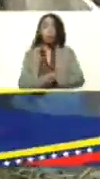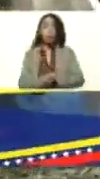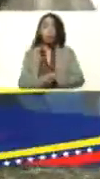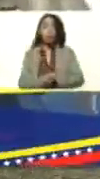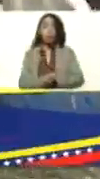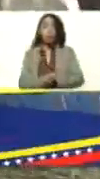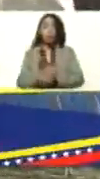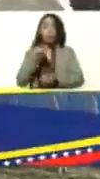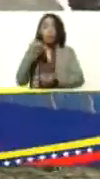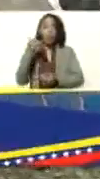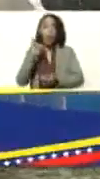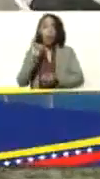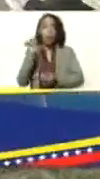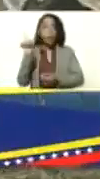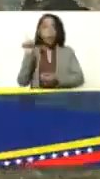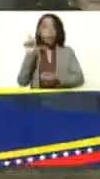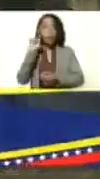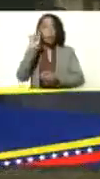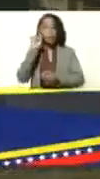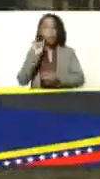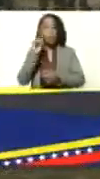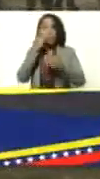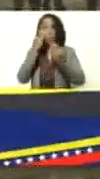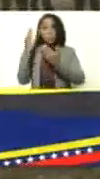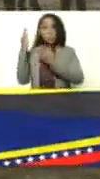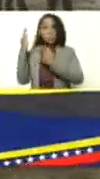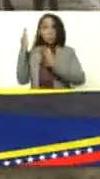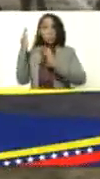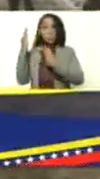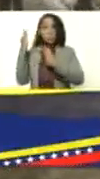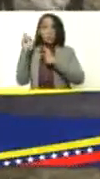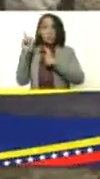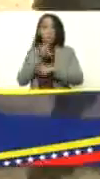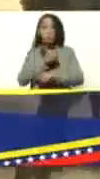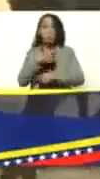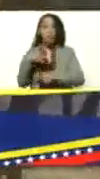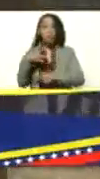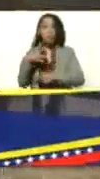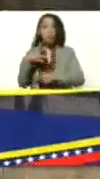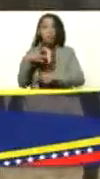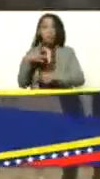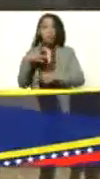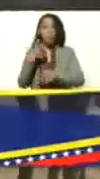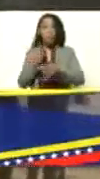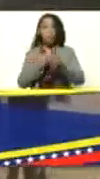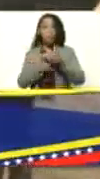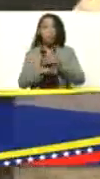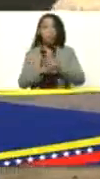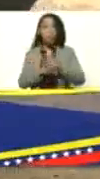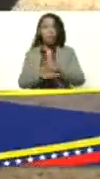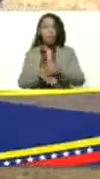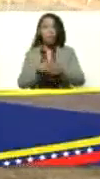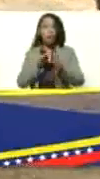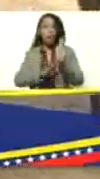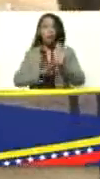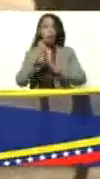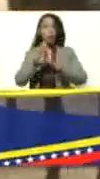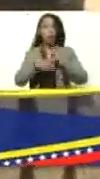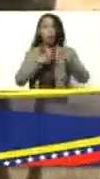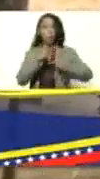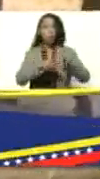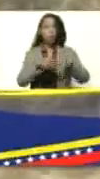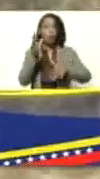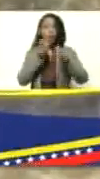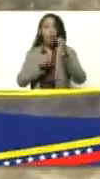muy lechera también. Que son esas manchaditas que usted está viendo. Y esta blanquita es una raza Zanen, que es altamente productora de leche.